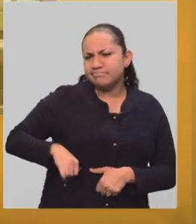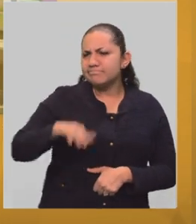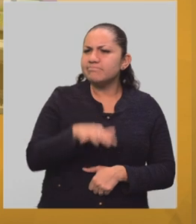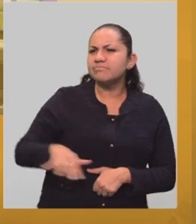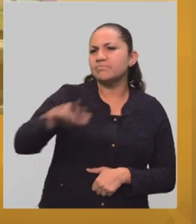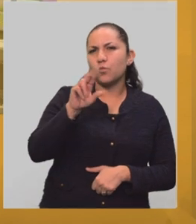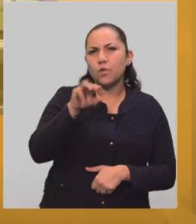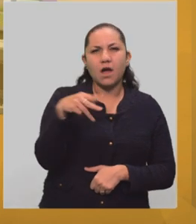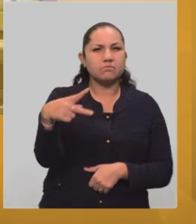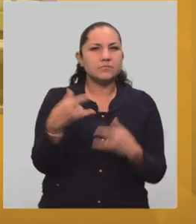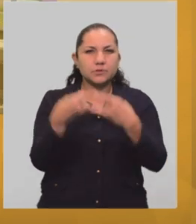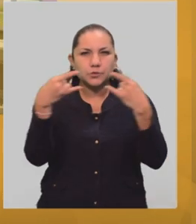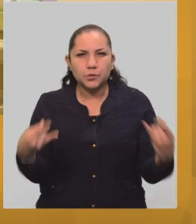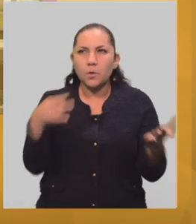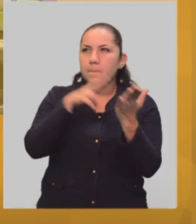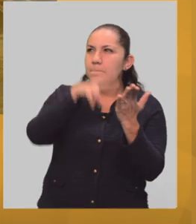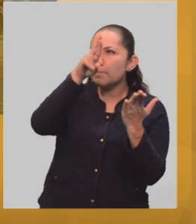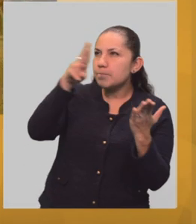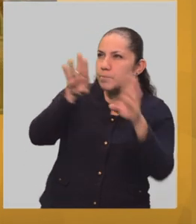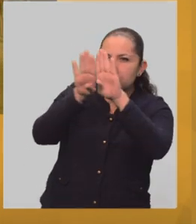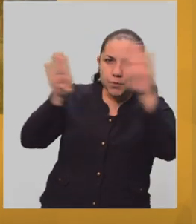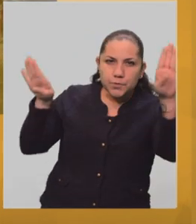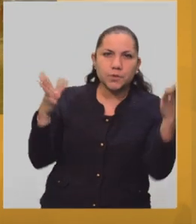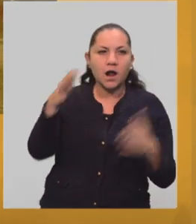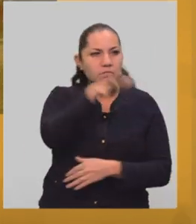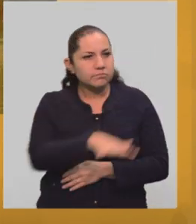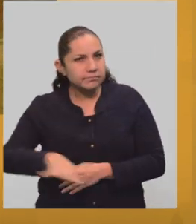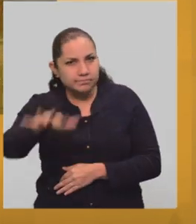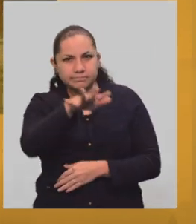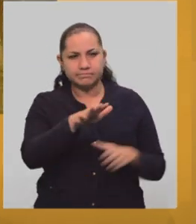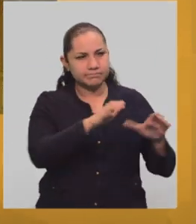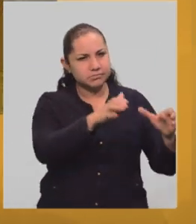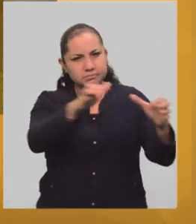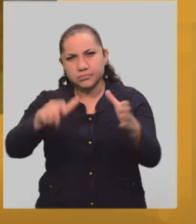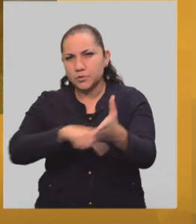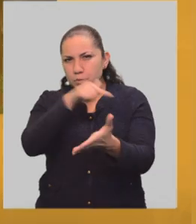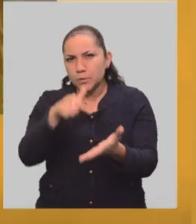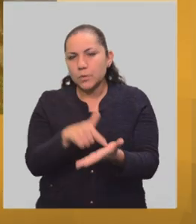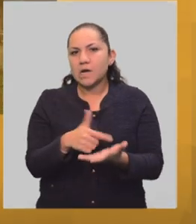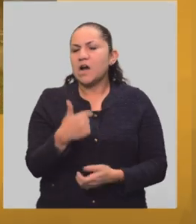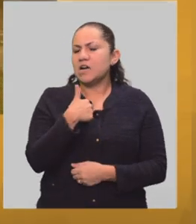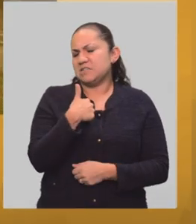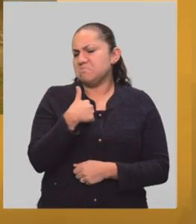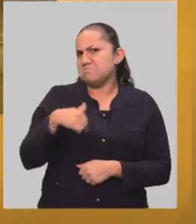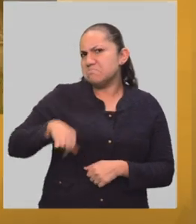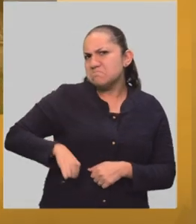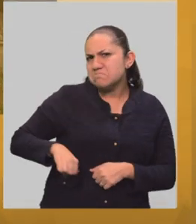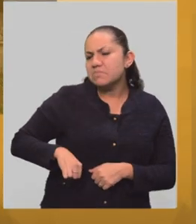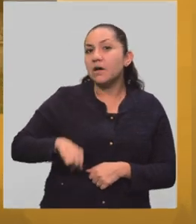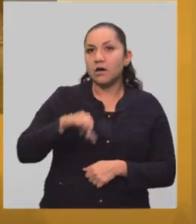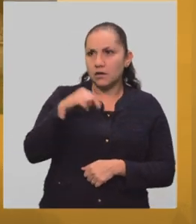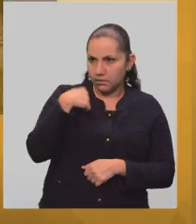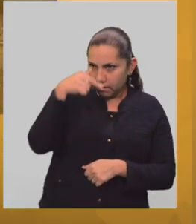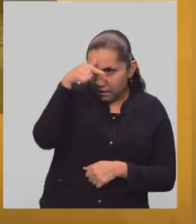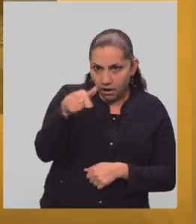murales, su arquitectura, sus edificios. Y como fue pasando el tiempo, me enteré de las visitas guiadas que hacía al Campus Central, y no lo